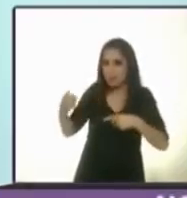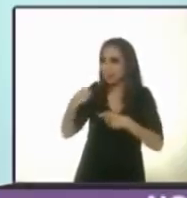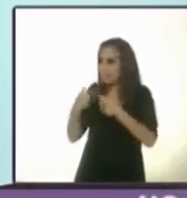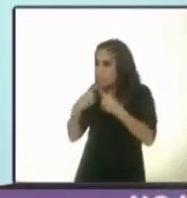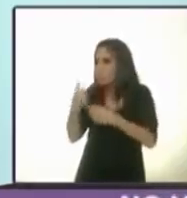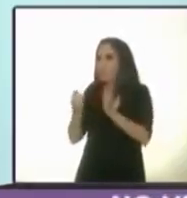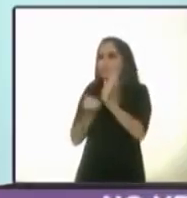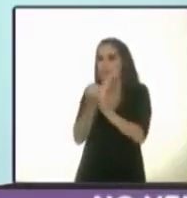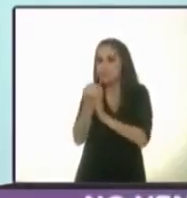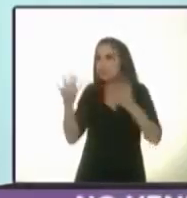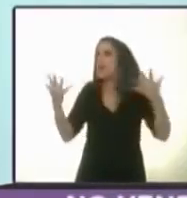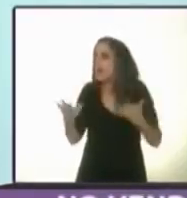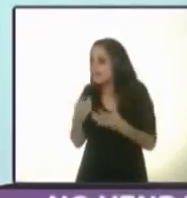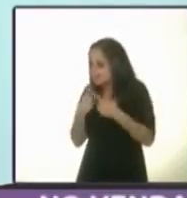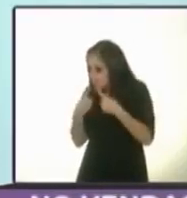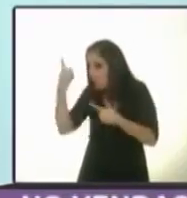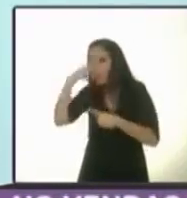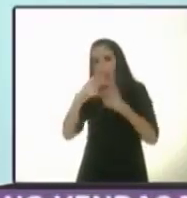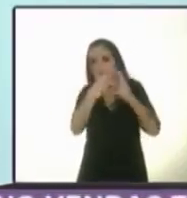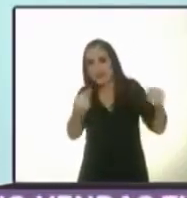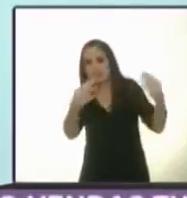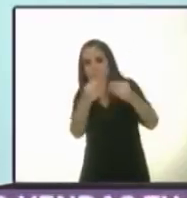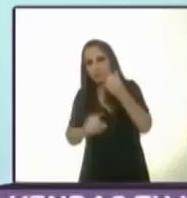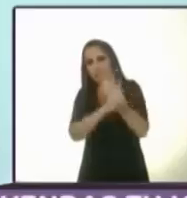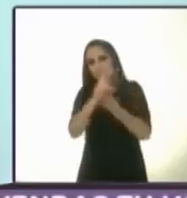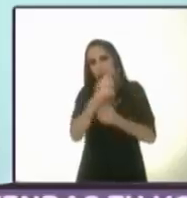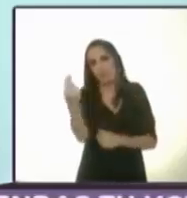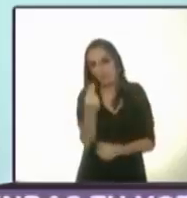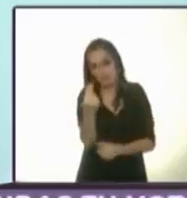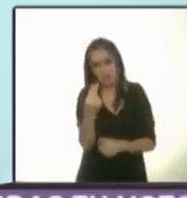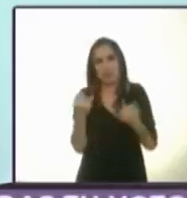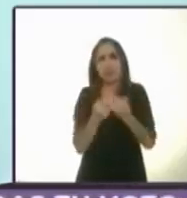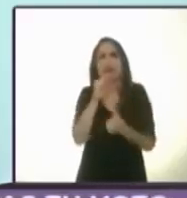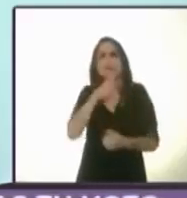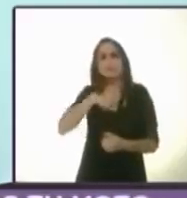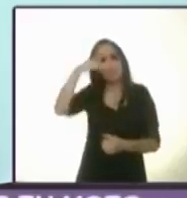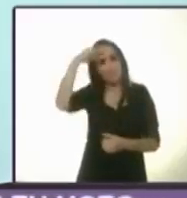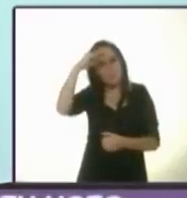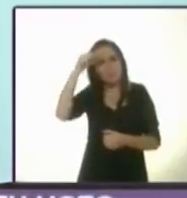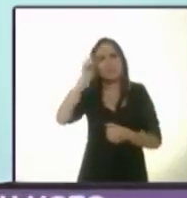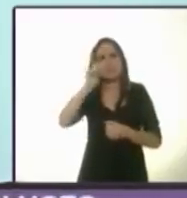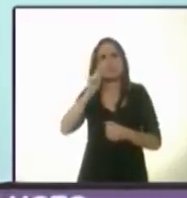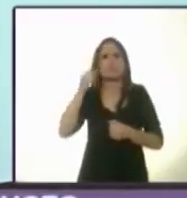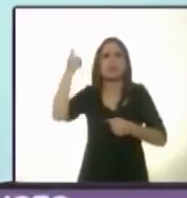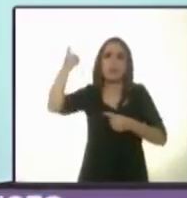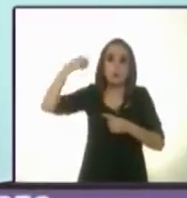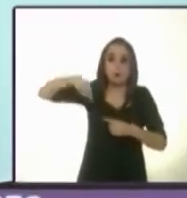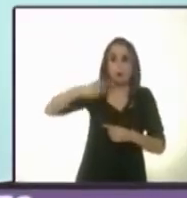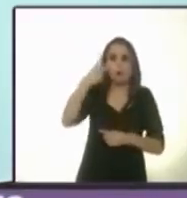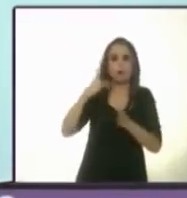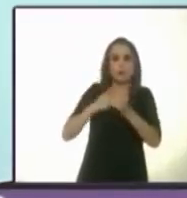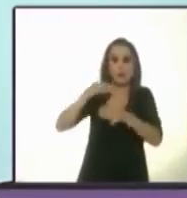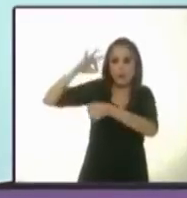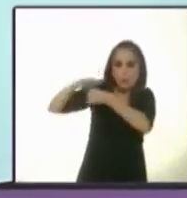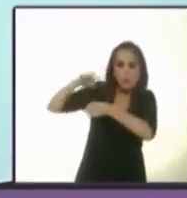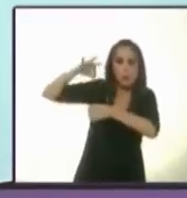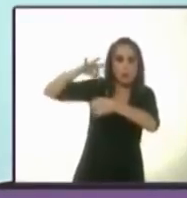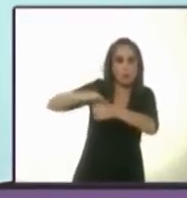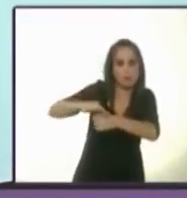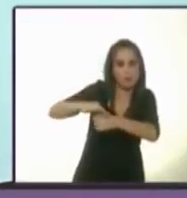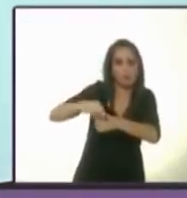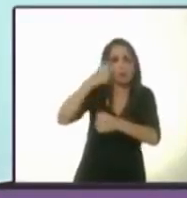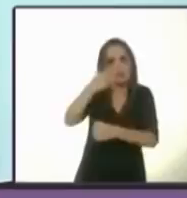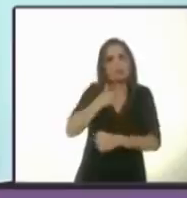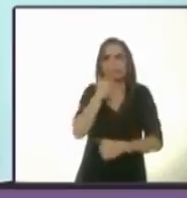decisiones para resolver estos problemas. Por eso creo también en el poder de la segunda vuelta electoral. Esa es también una